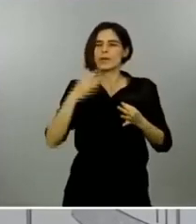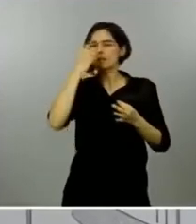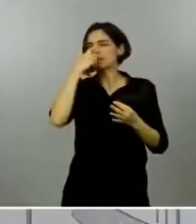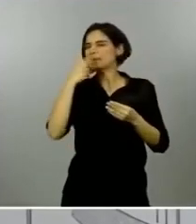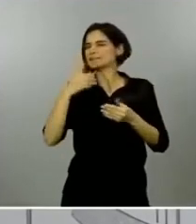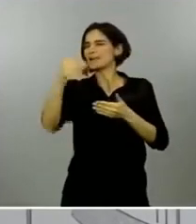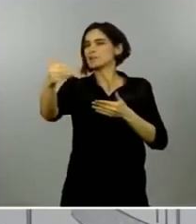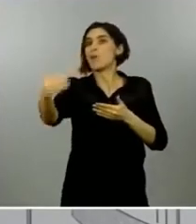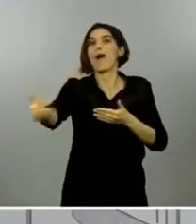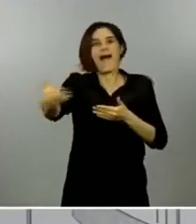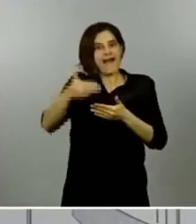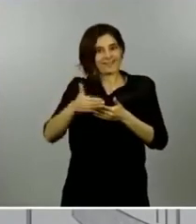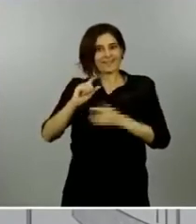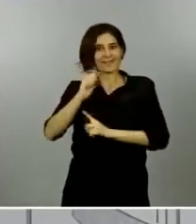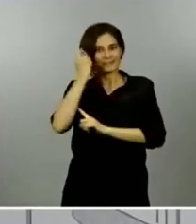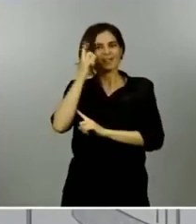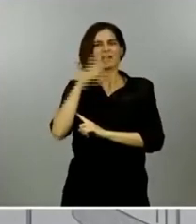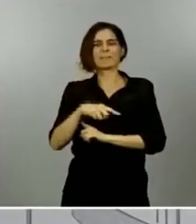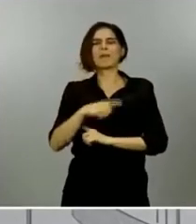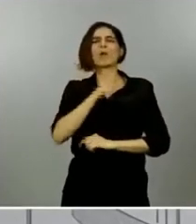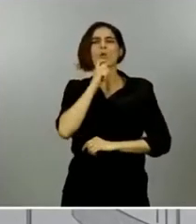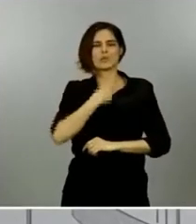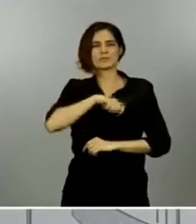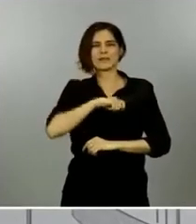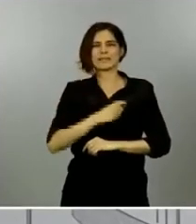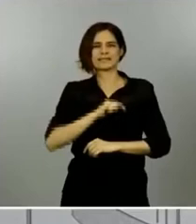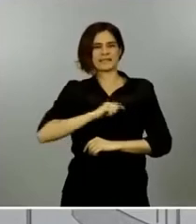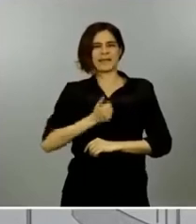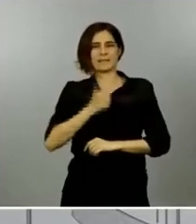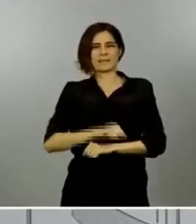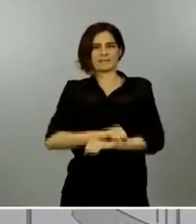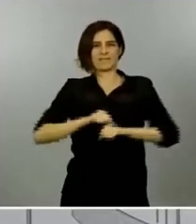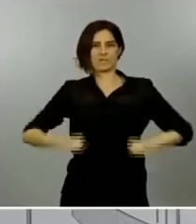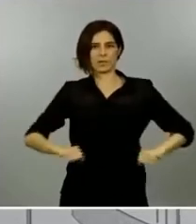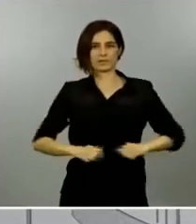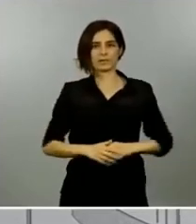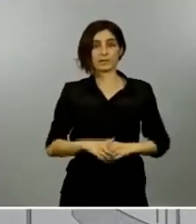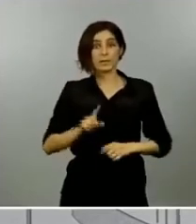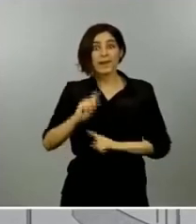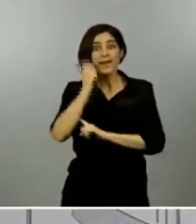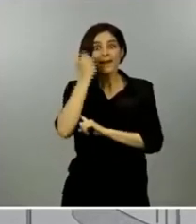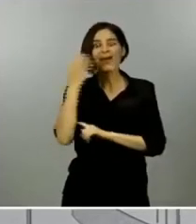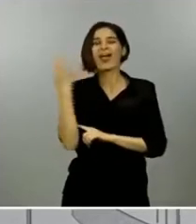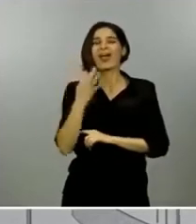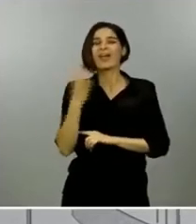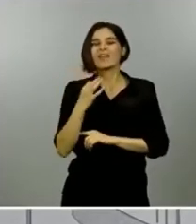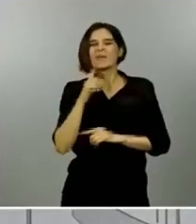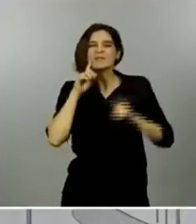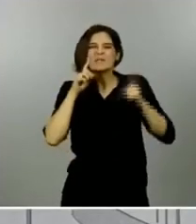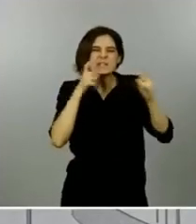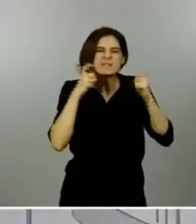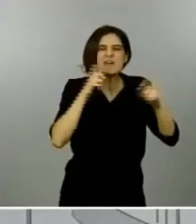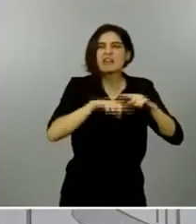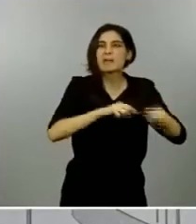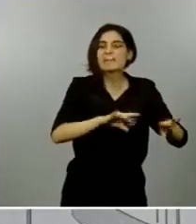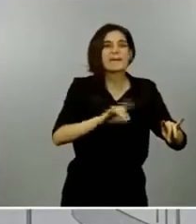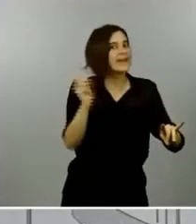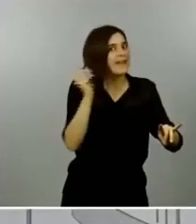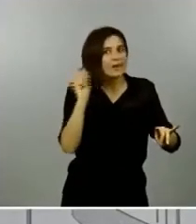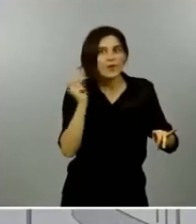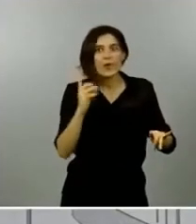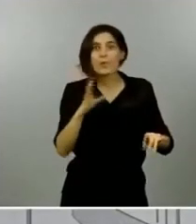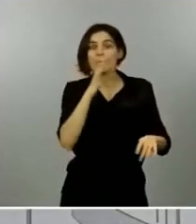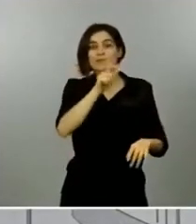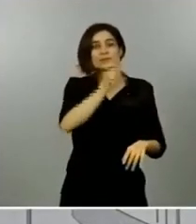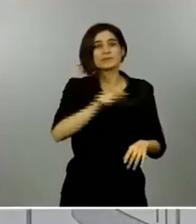conseguirlo es esencial que no desaprovechemos ninguna energía. Por eso necesitamos proteger a los miles de jóvenes que